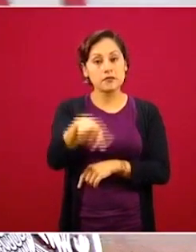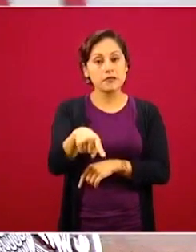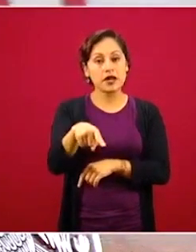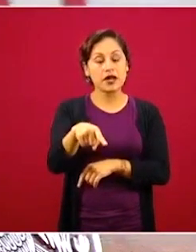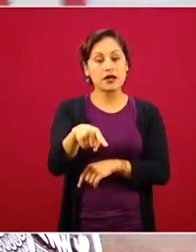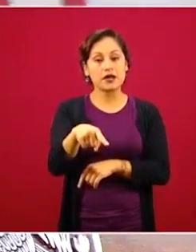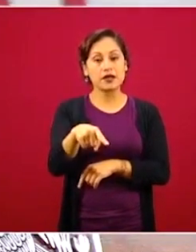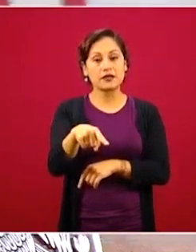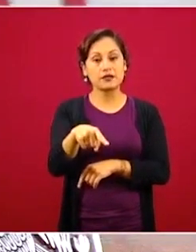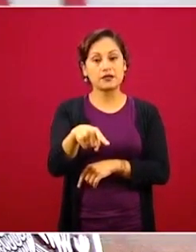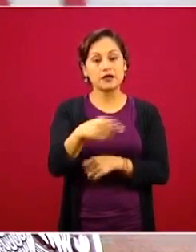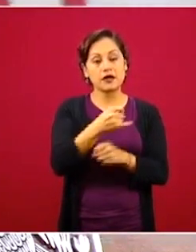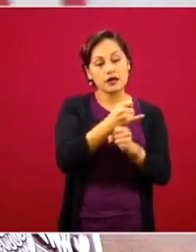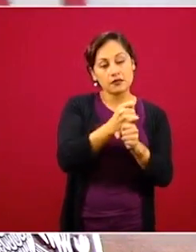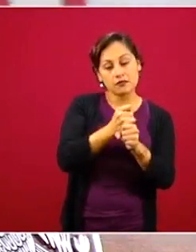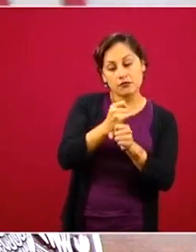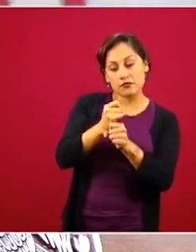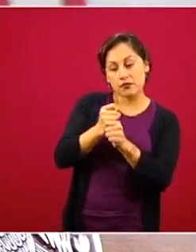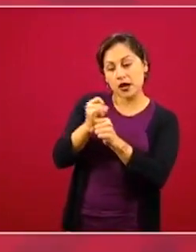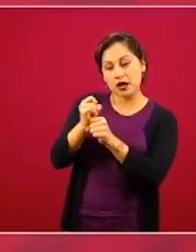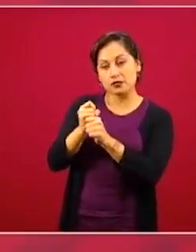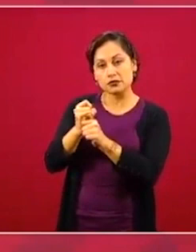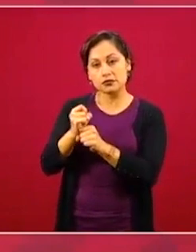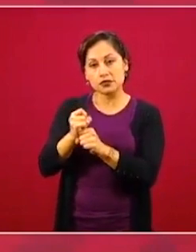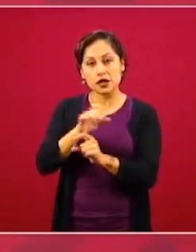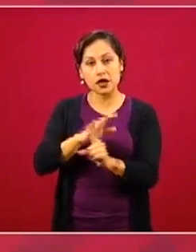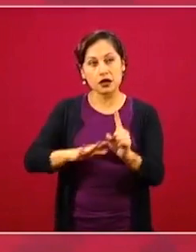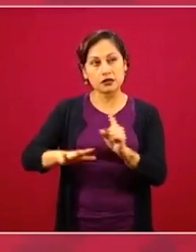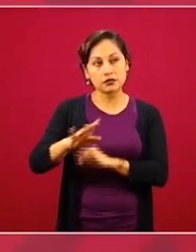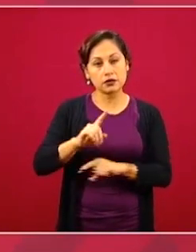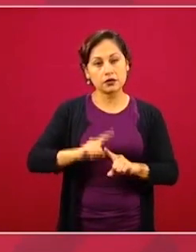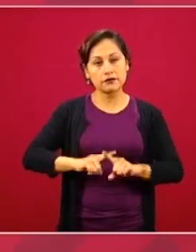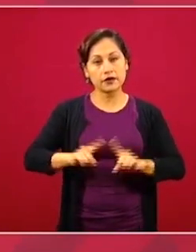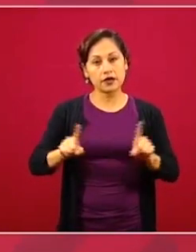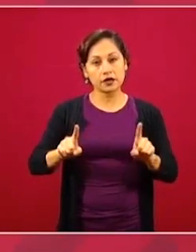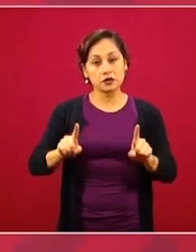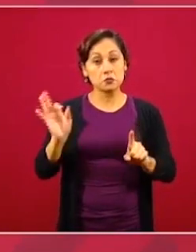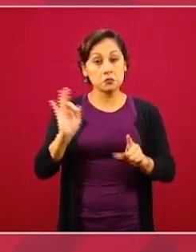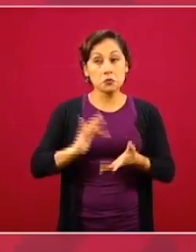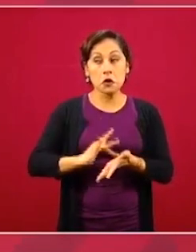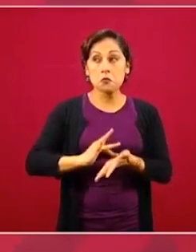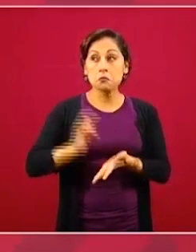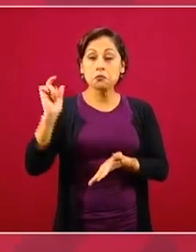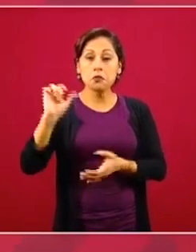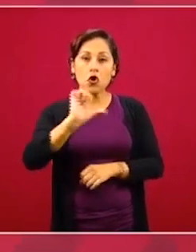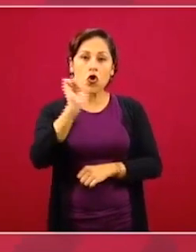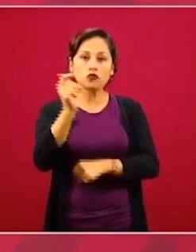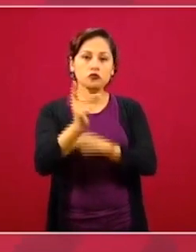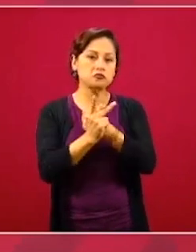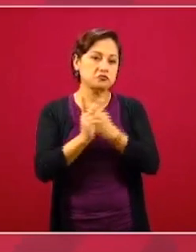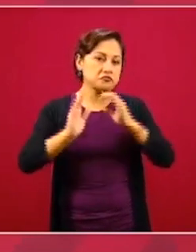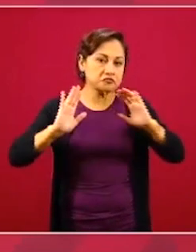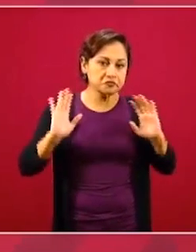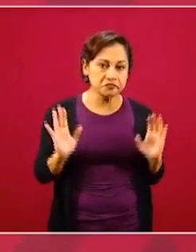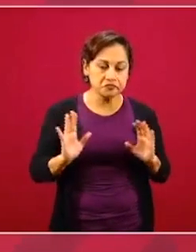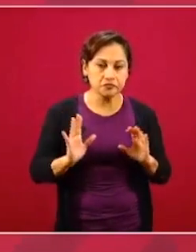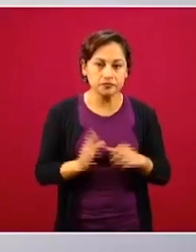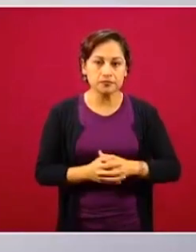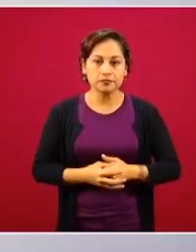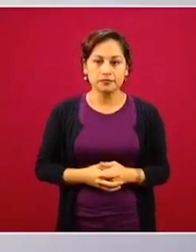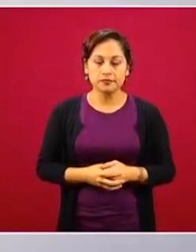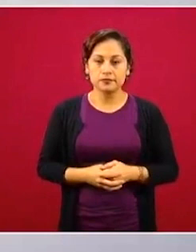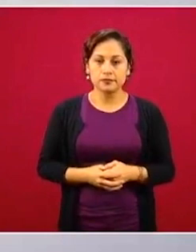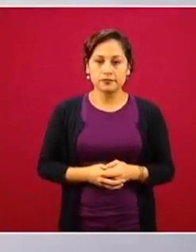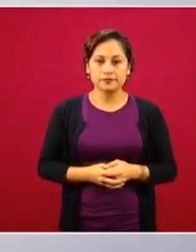en el mundo para poder saber